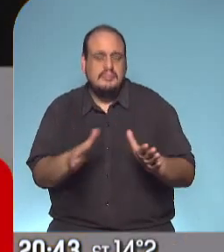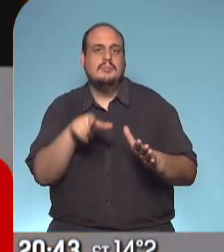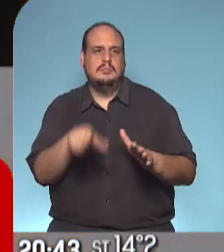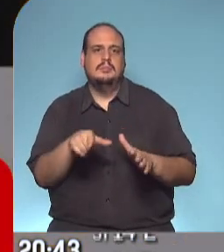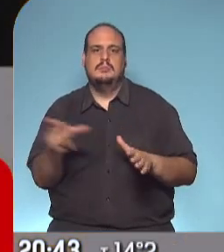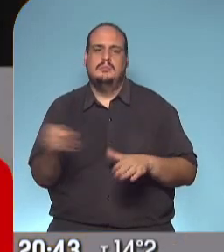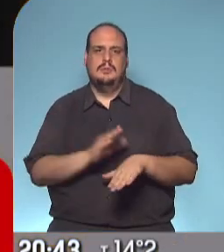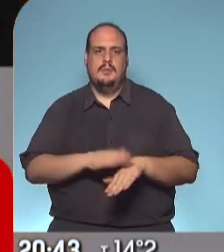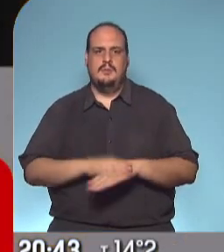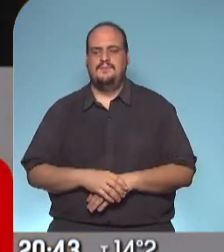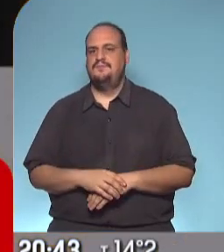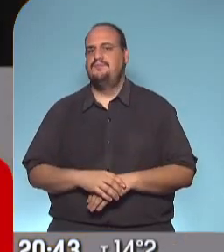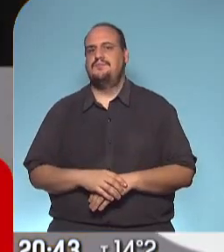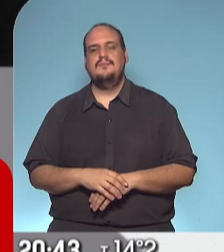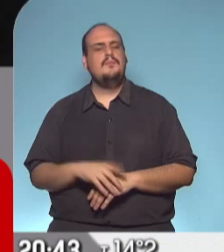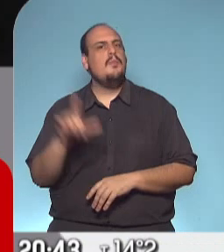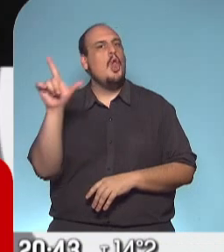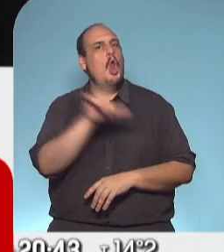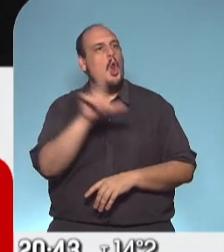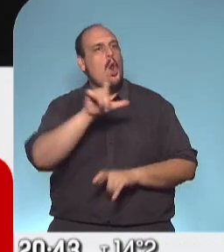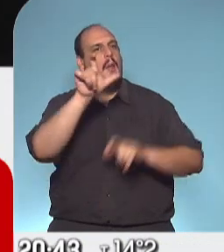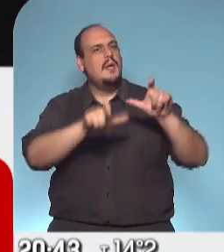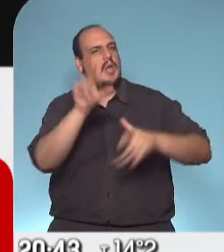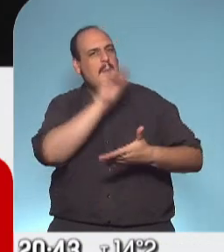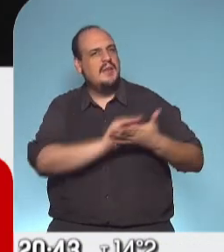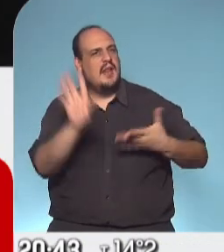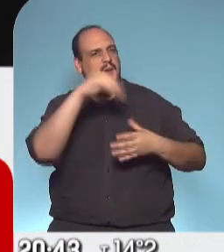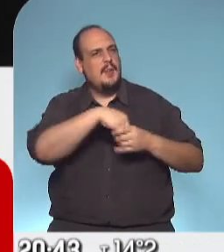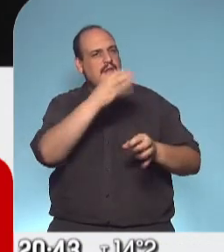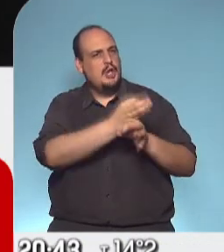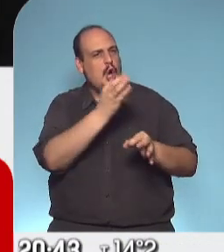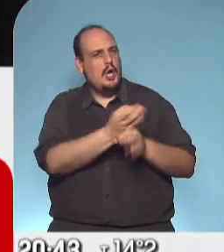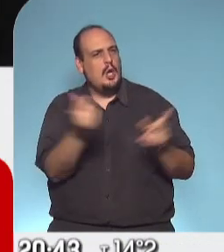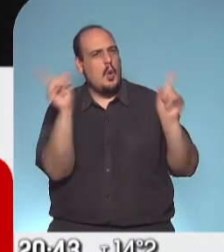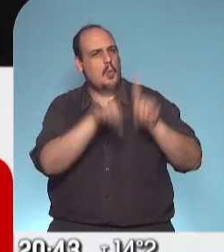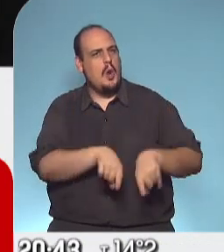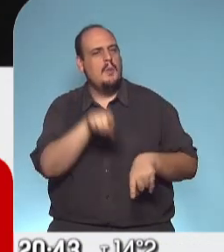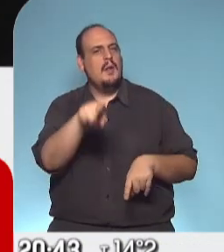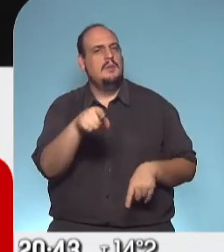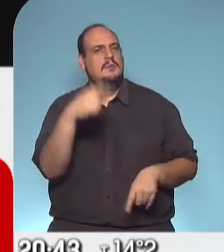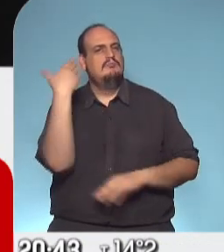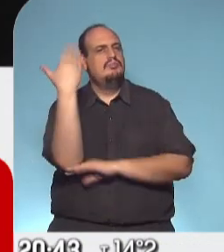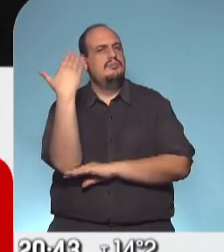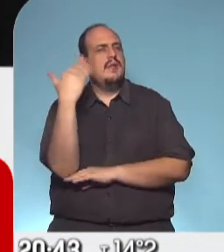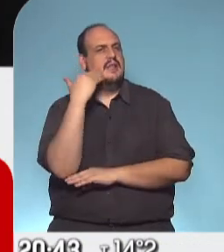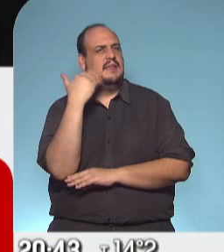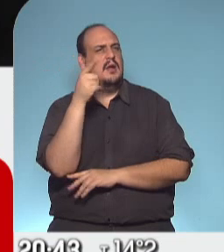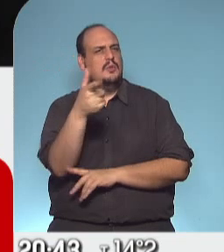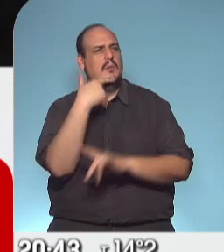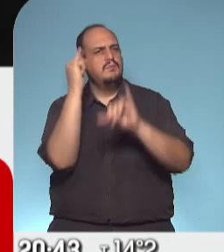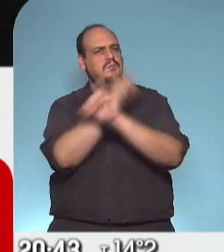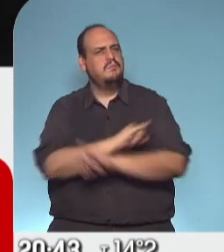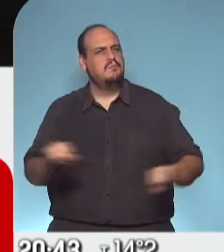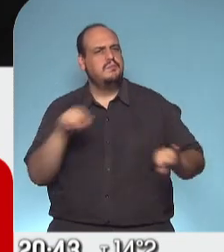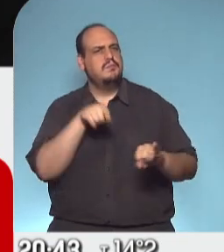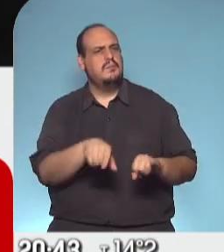que trabajan en la función administrativa, en los colegios. Carlos, usted dijo a la tarde en la conferencia de prensa que es el primer